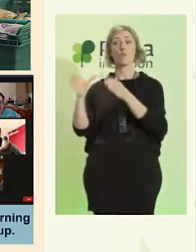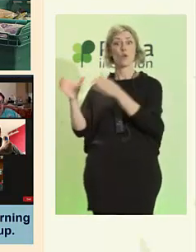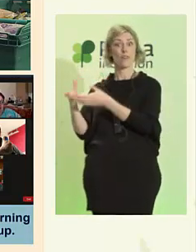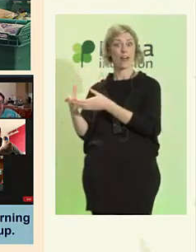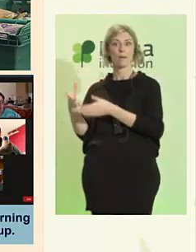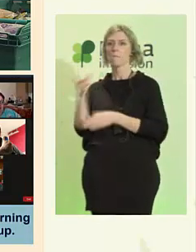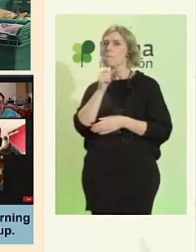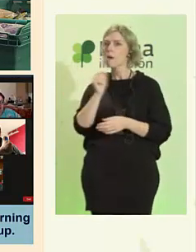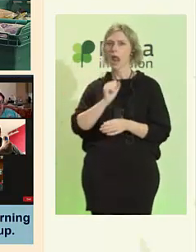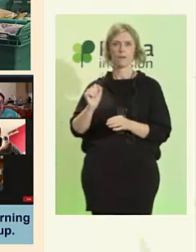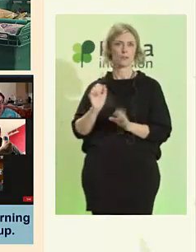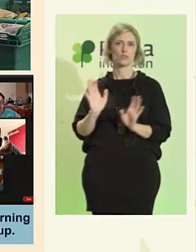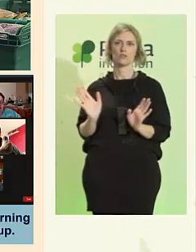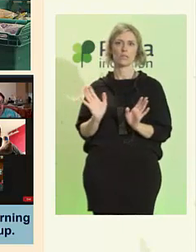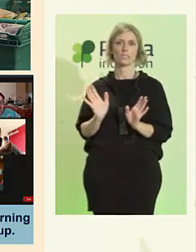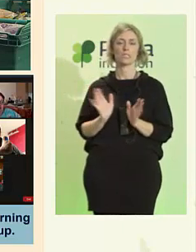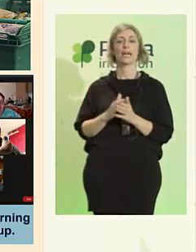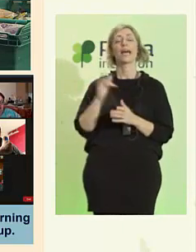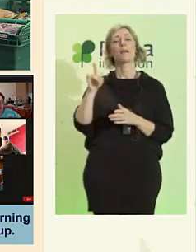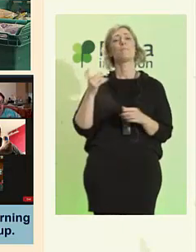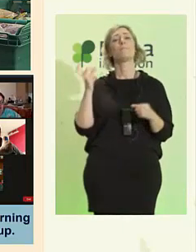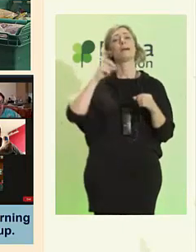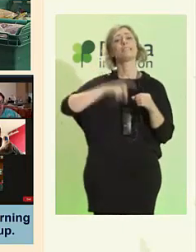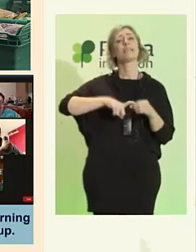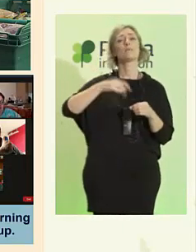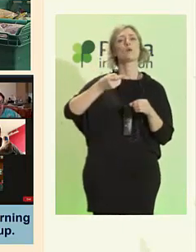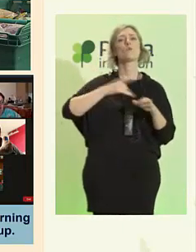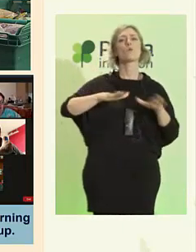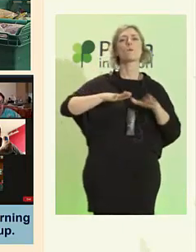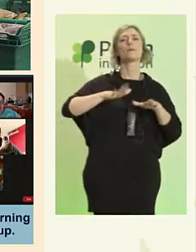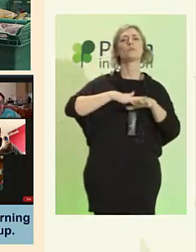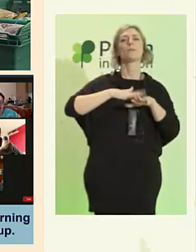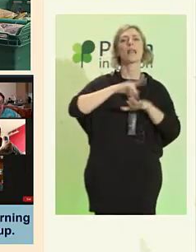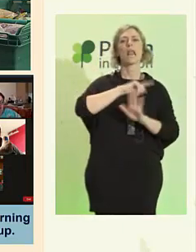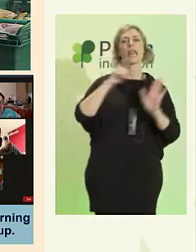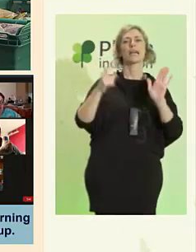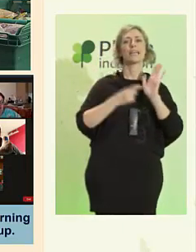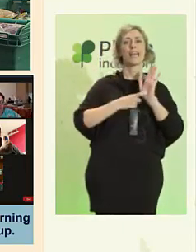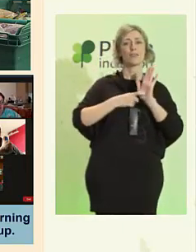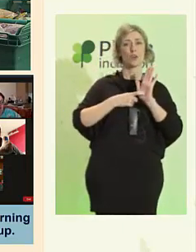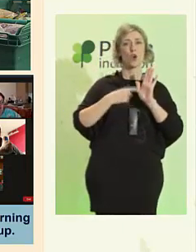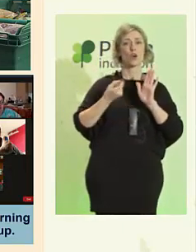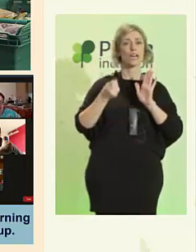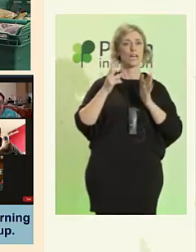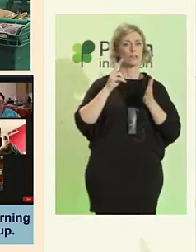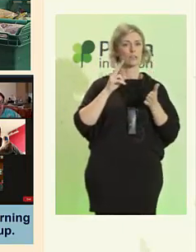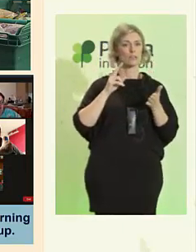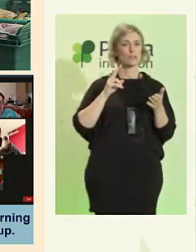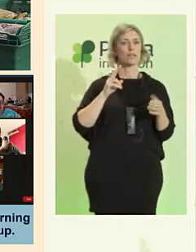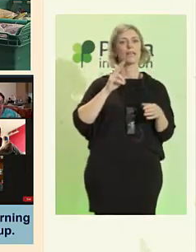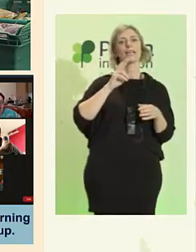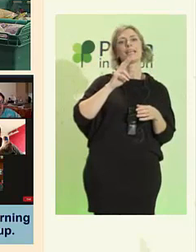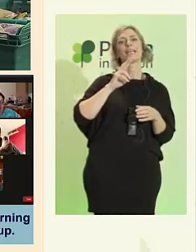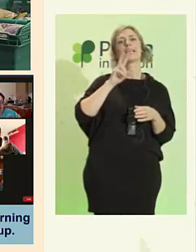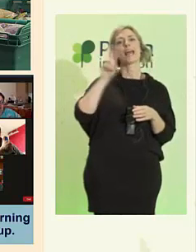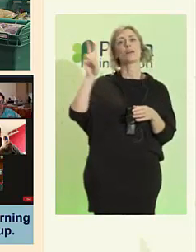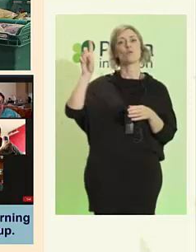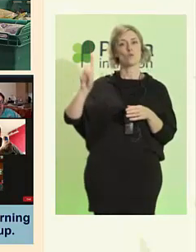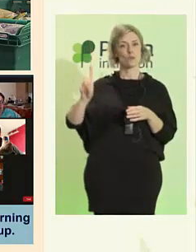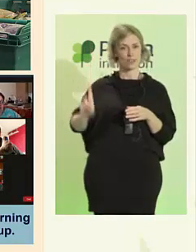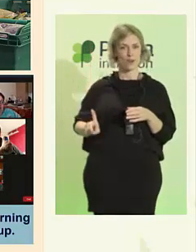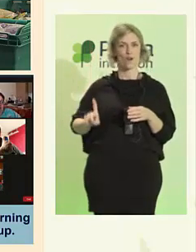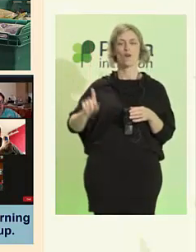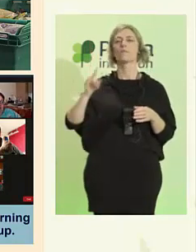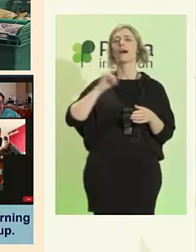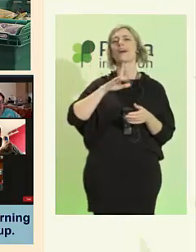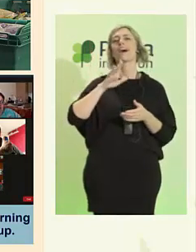participó en un movimiento para cambiar la legislación en Reino Unido. Aunque curiosamente él no está